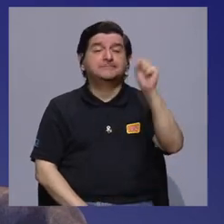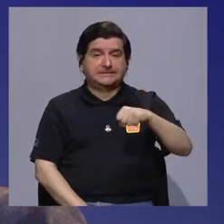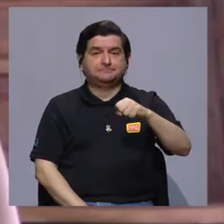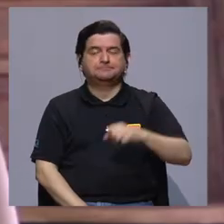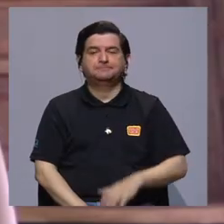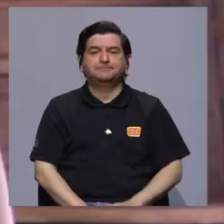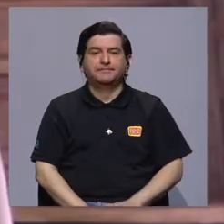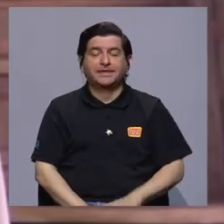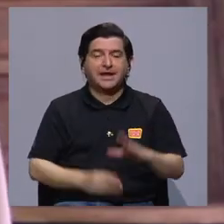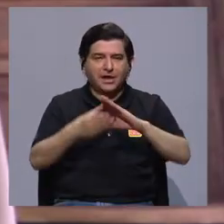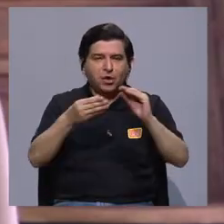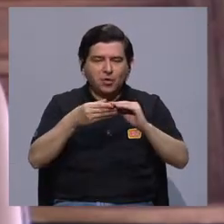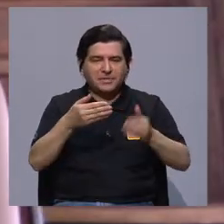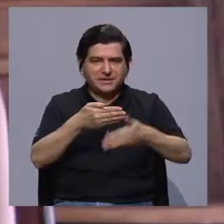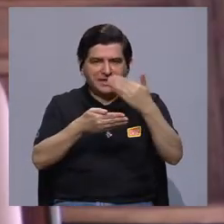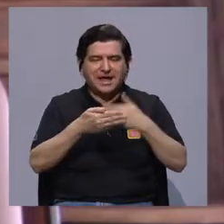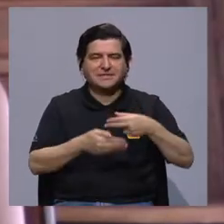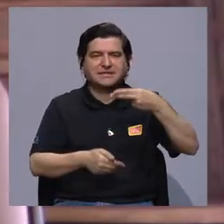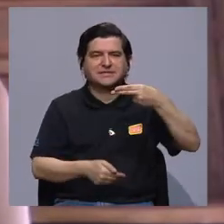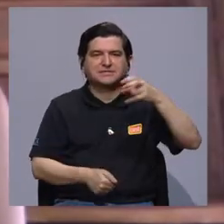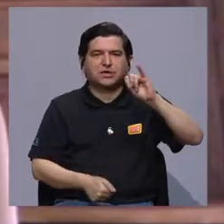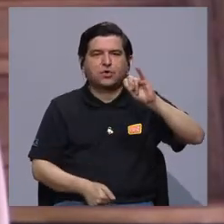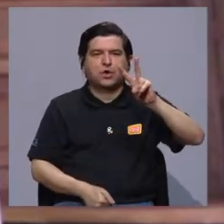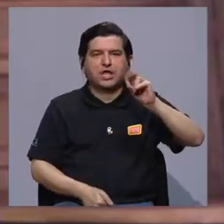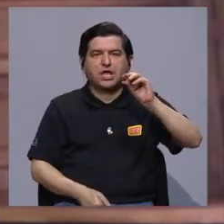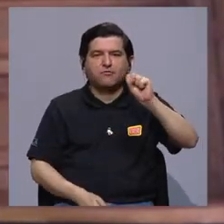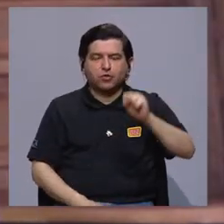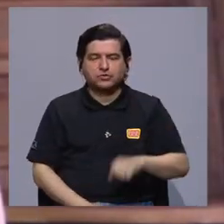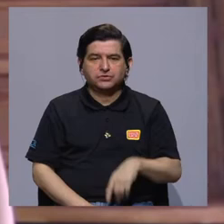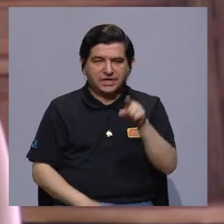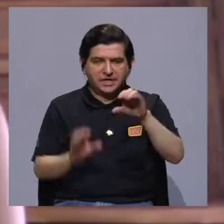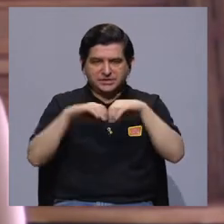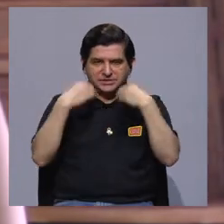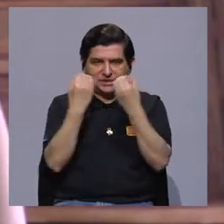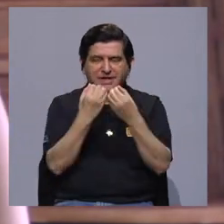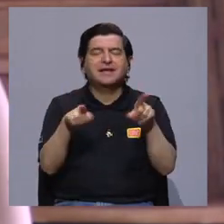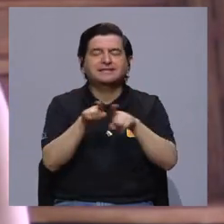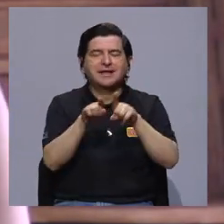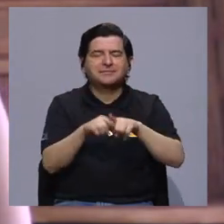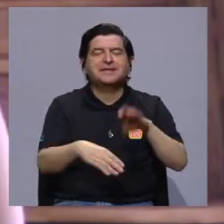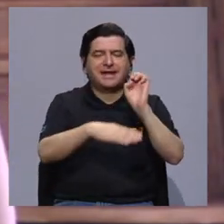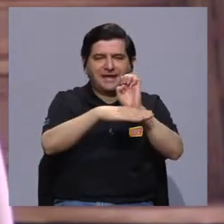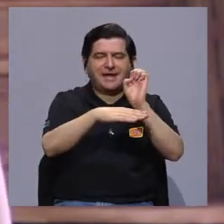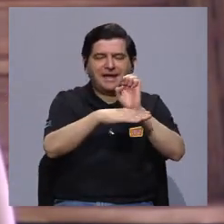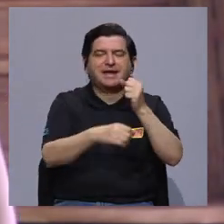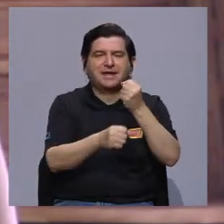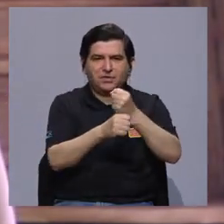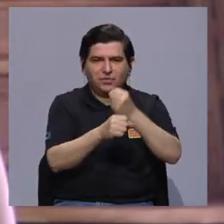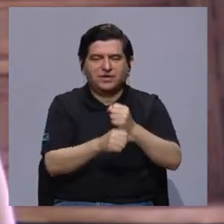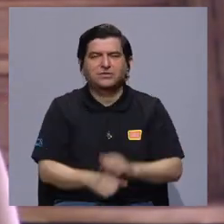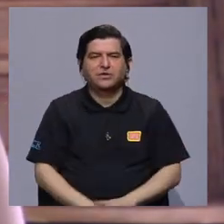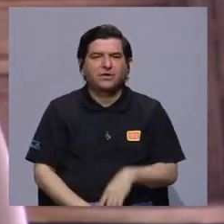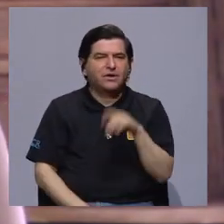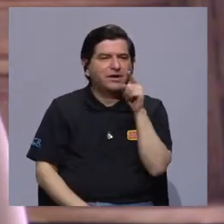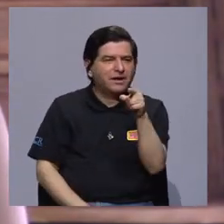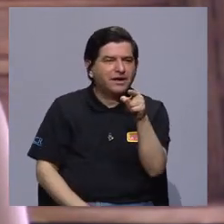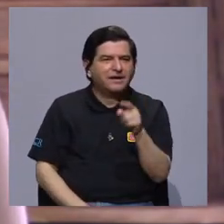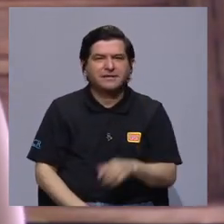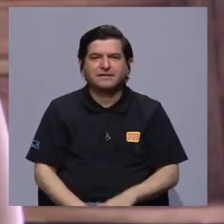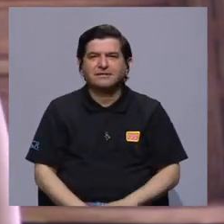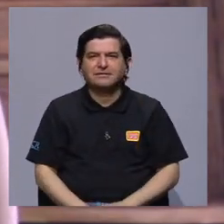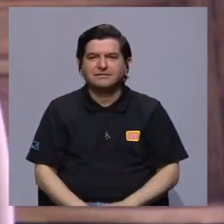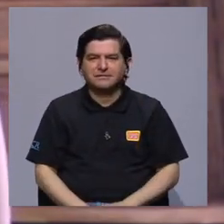Sí, eso lo que te comentaba con IBOS, con esta organización, fue en Ecuador también. En Ecuador hay unos